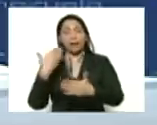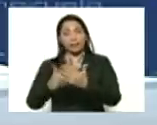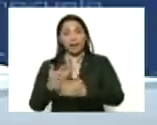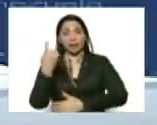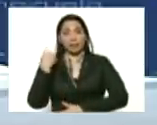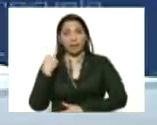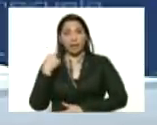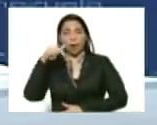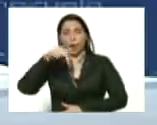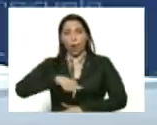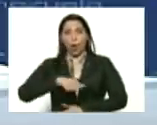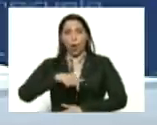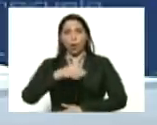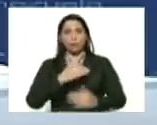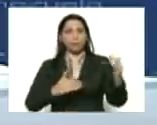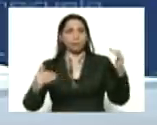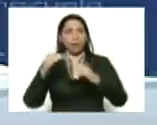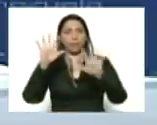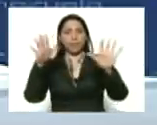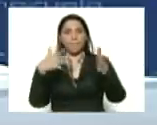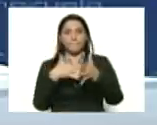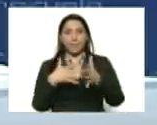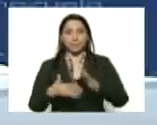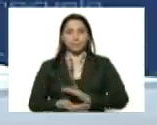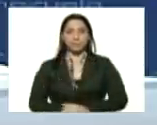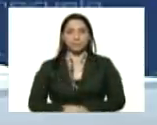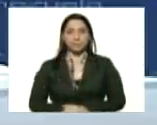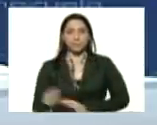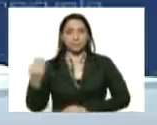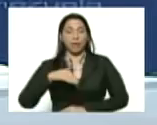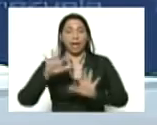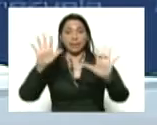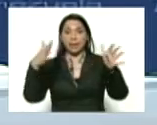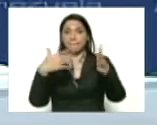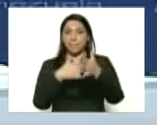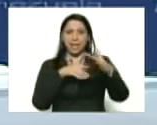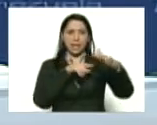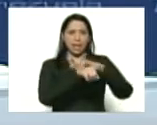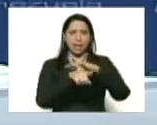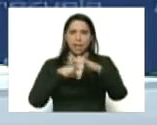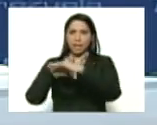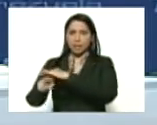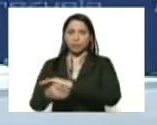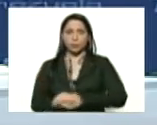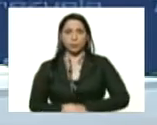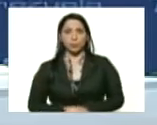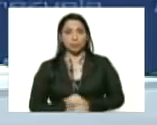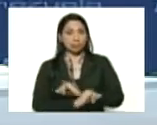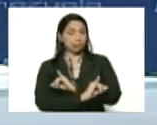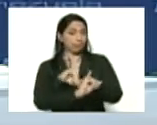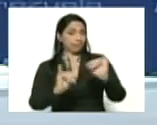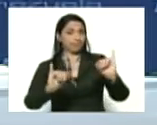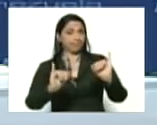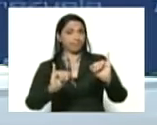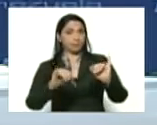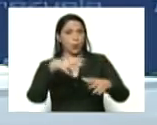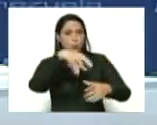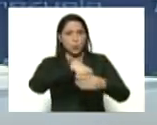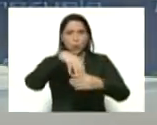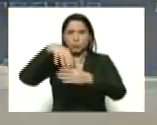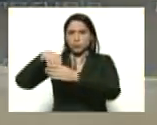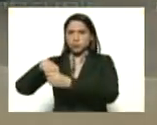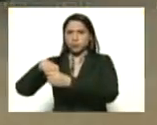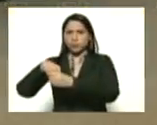hoy llegamos a 10 mil más de 10 mil ingresos y ya están en sus casas